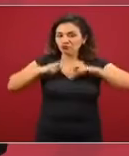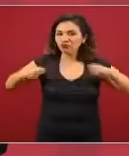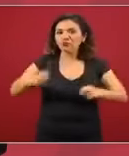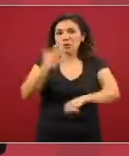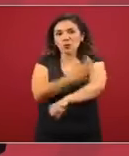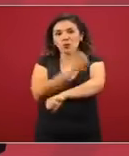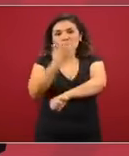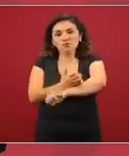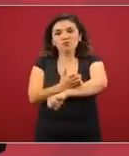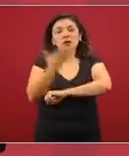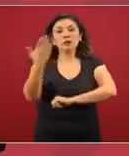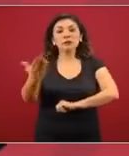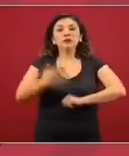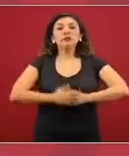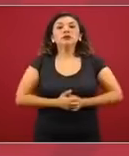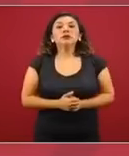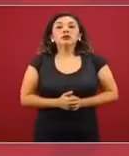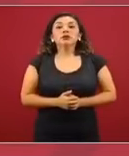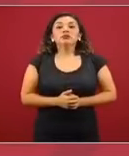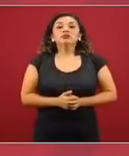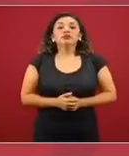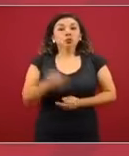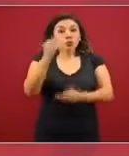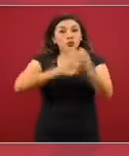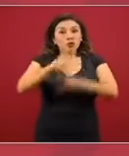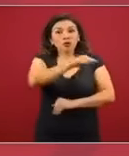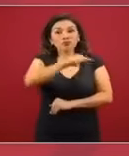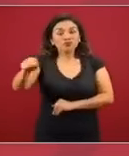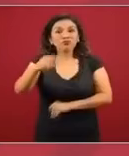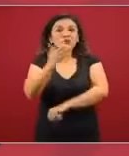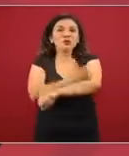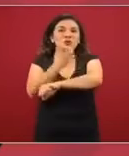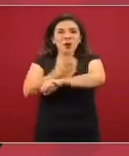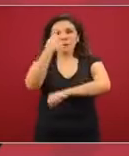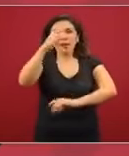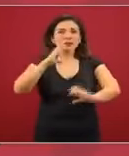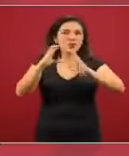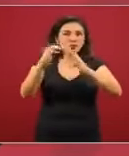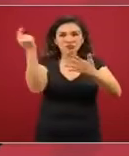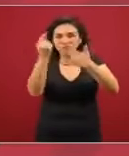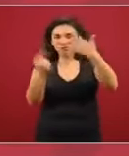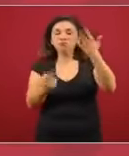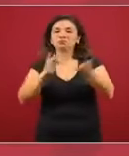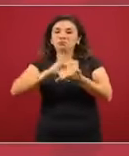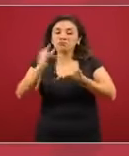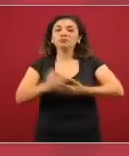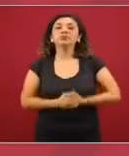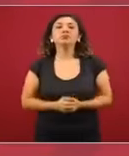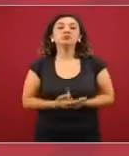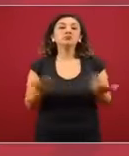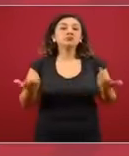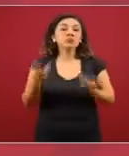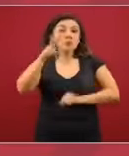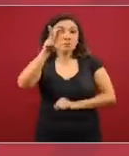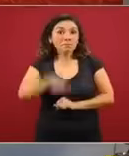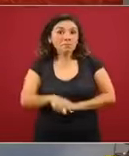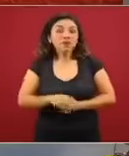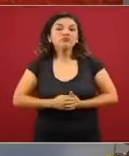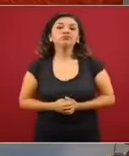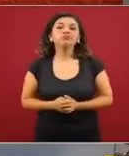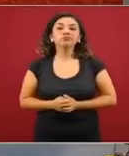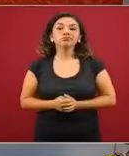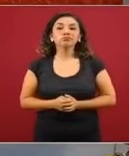de la Secretaría de Turismo, a ustedes, amigos de los medios de comunicación. Efectivamente, en primer lugar,